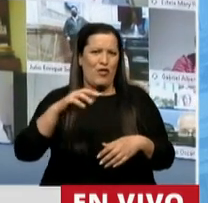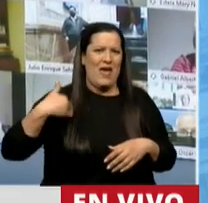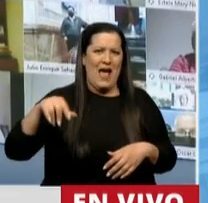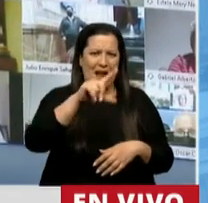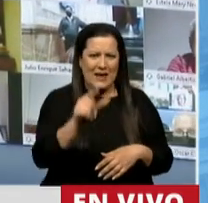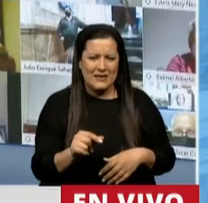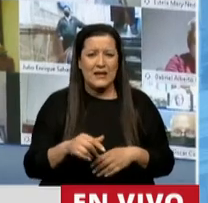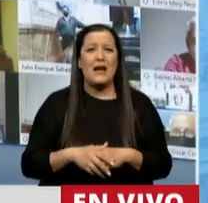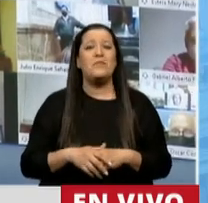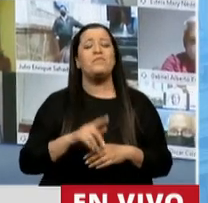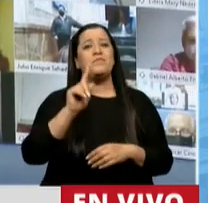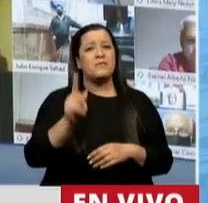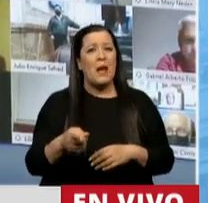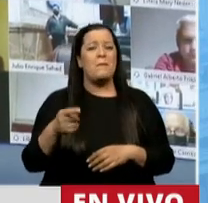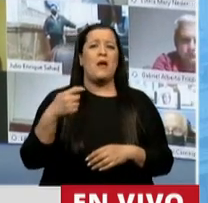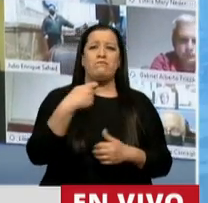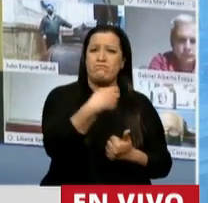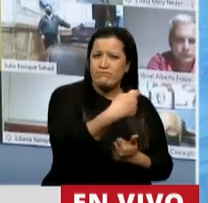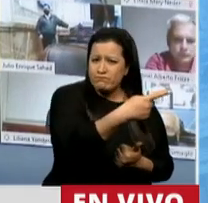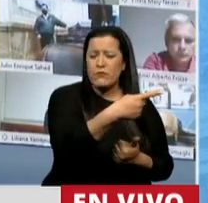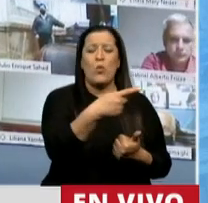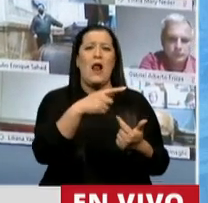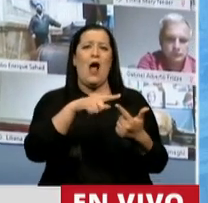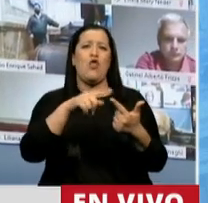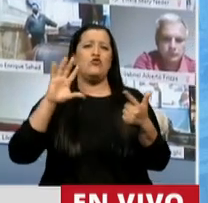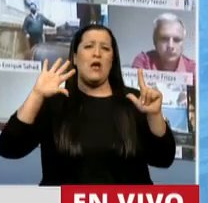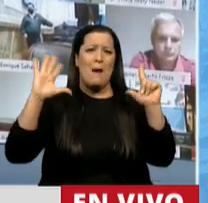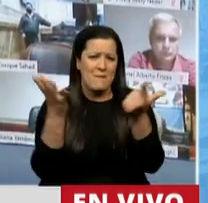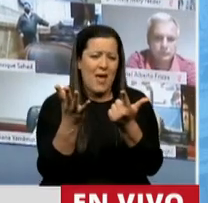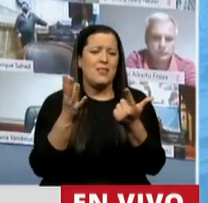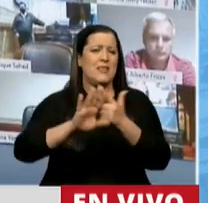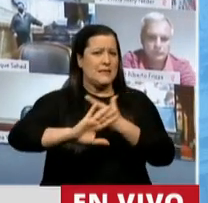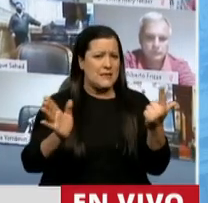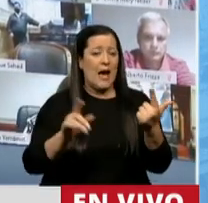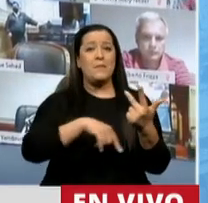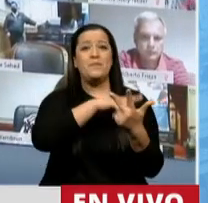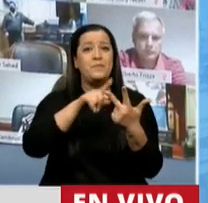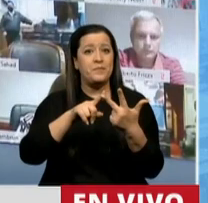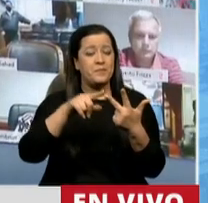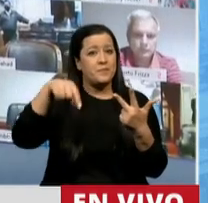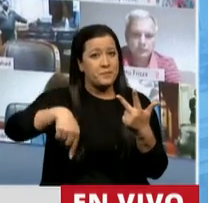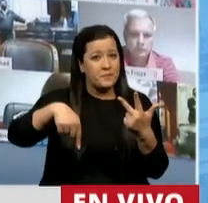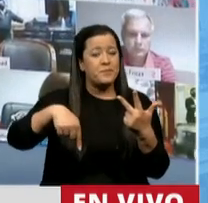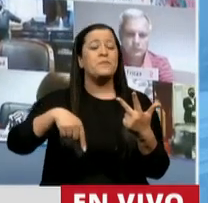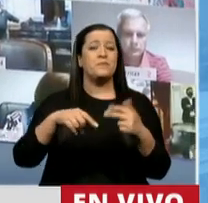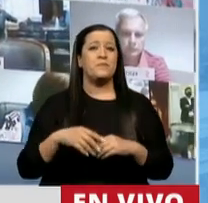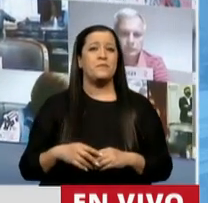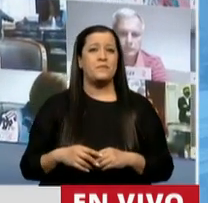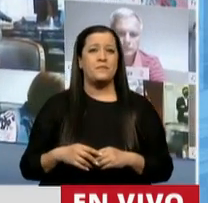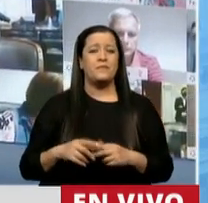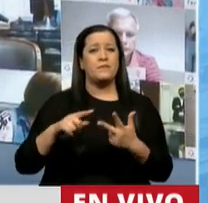de Estado en materia previsional, políticas de Estado en materia ambiental y en particular cuando estamos